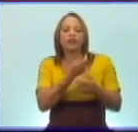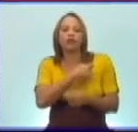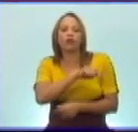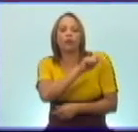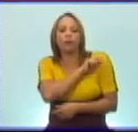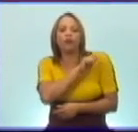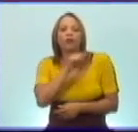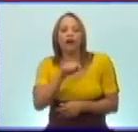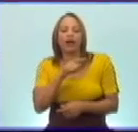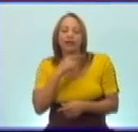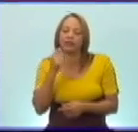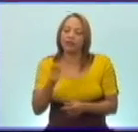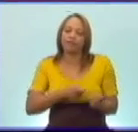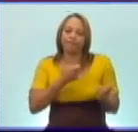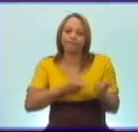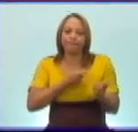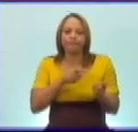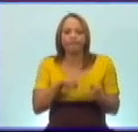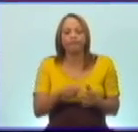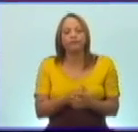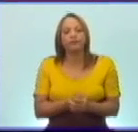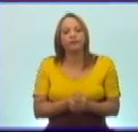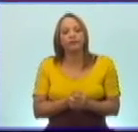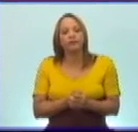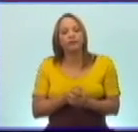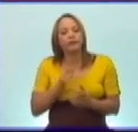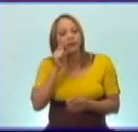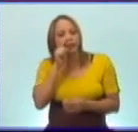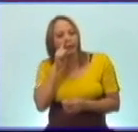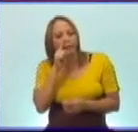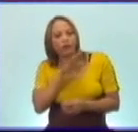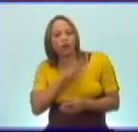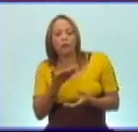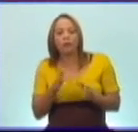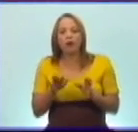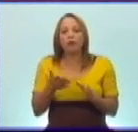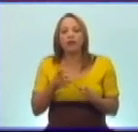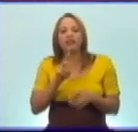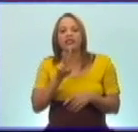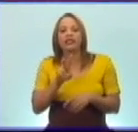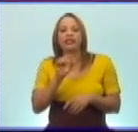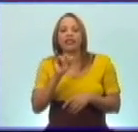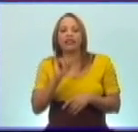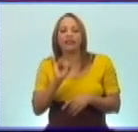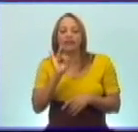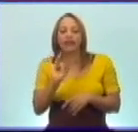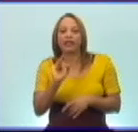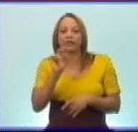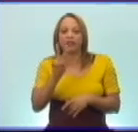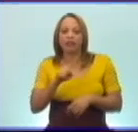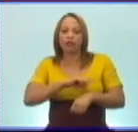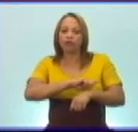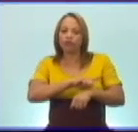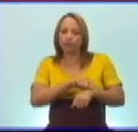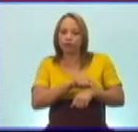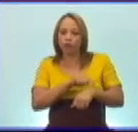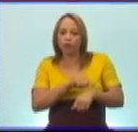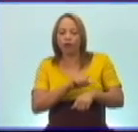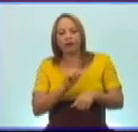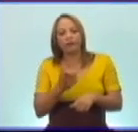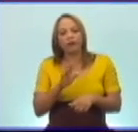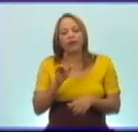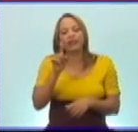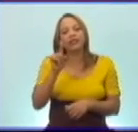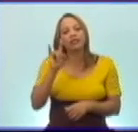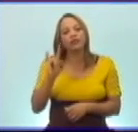a esa vil agresión que concluyó en menos de 72 horas. El 19 de abril